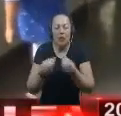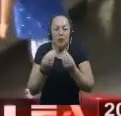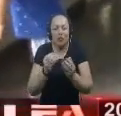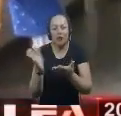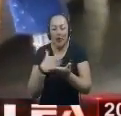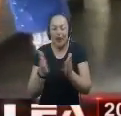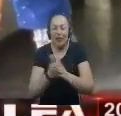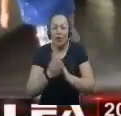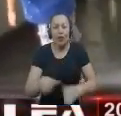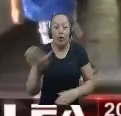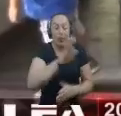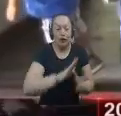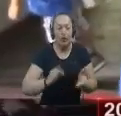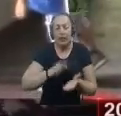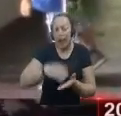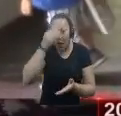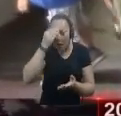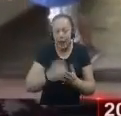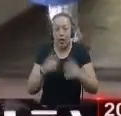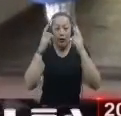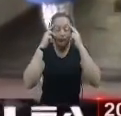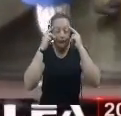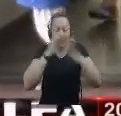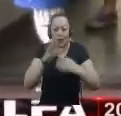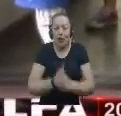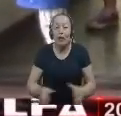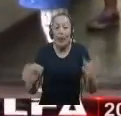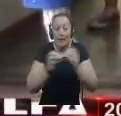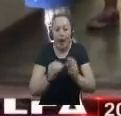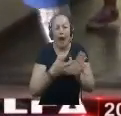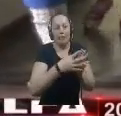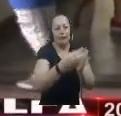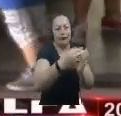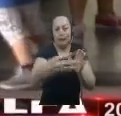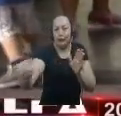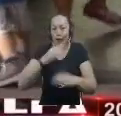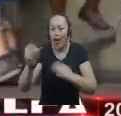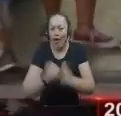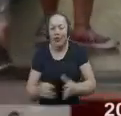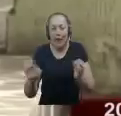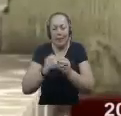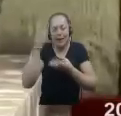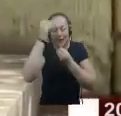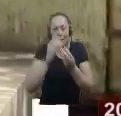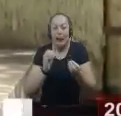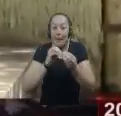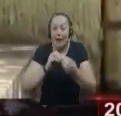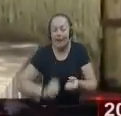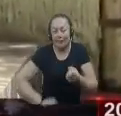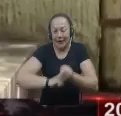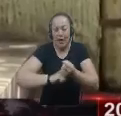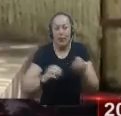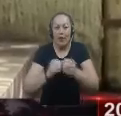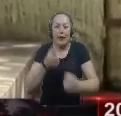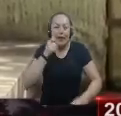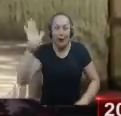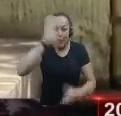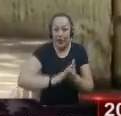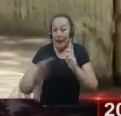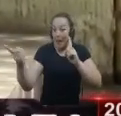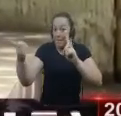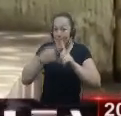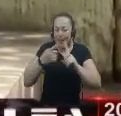Es que los saberes De estos docentes Y directivos Sean replicados Agregando valor Al proceso De enseñanza Caldas Fue pionero Fue En